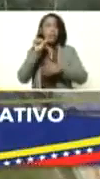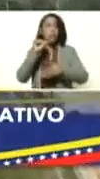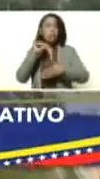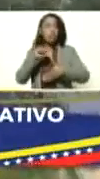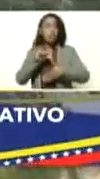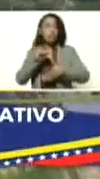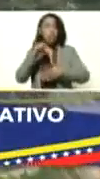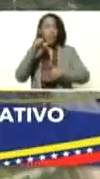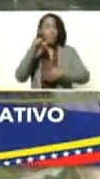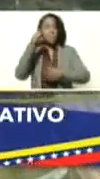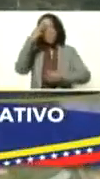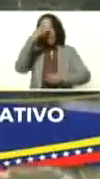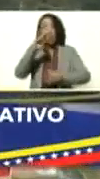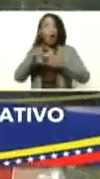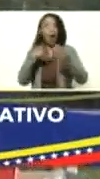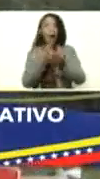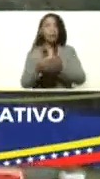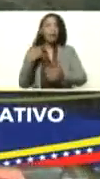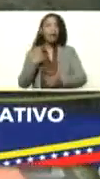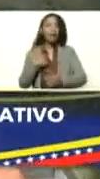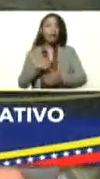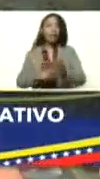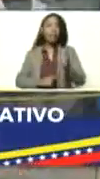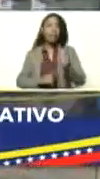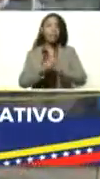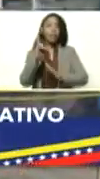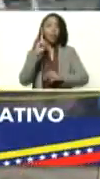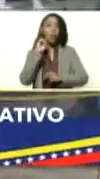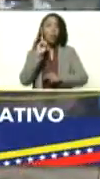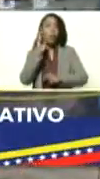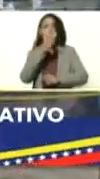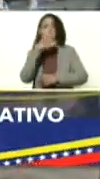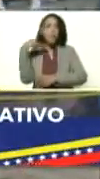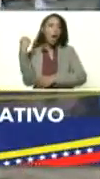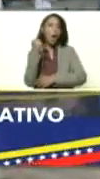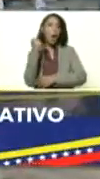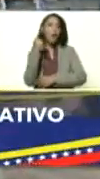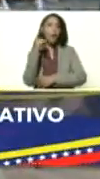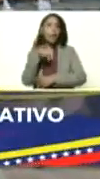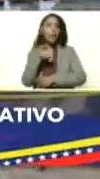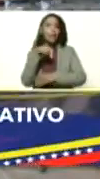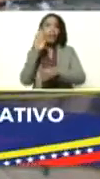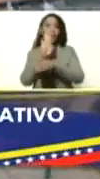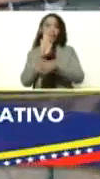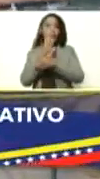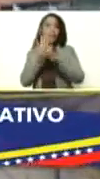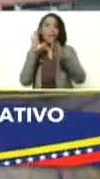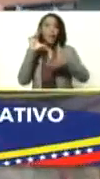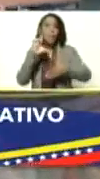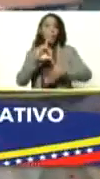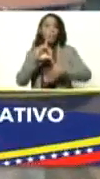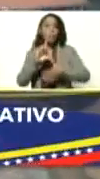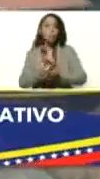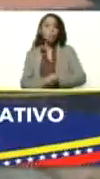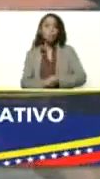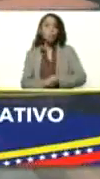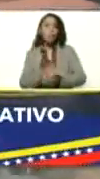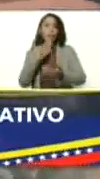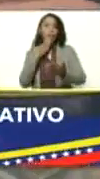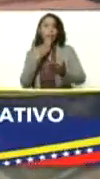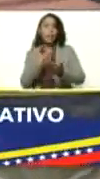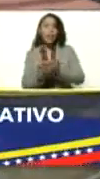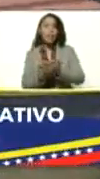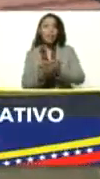México hasta la Argentina en el desarrollo de uno de los mejores pies de cría de América Latina, gracias